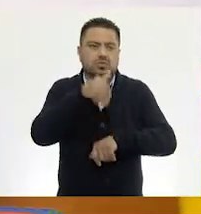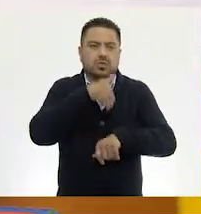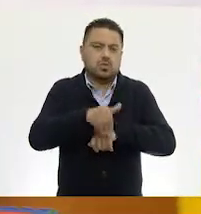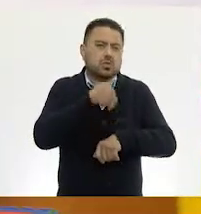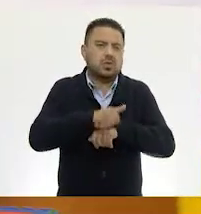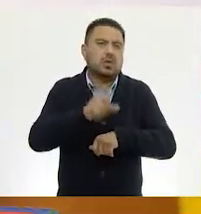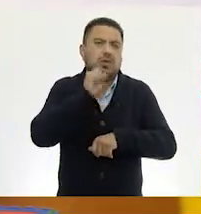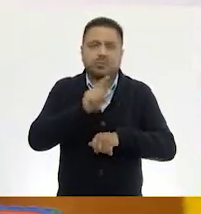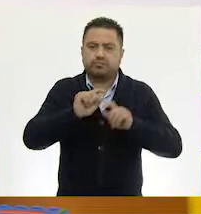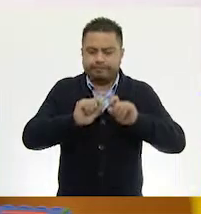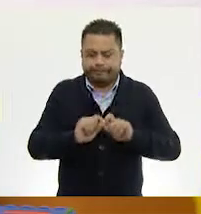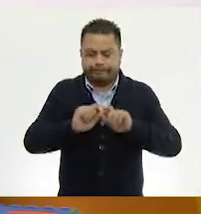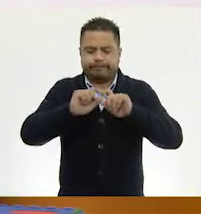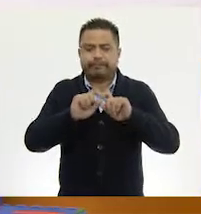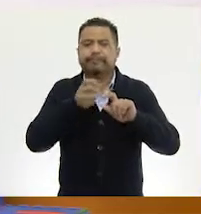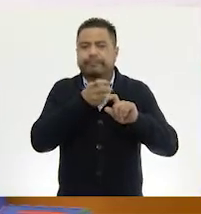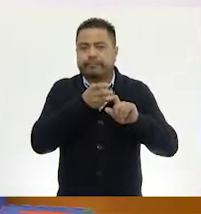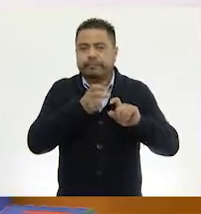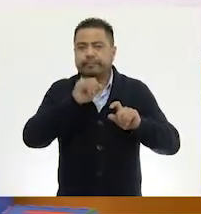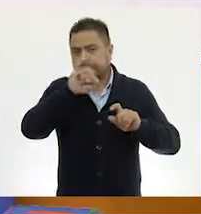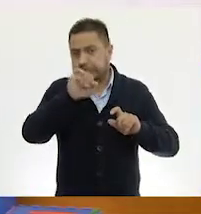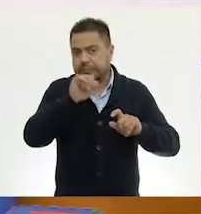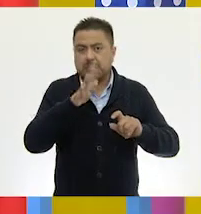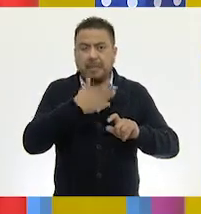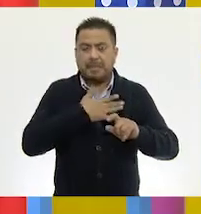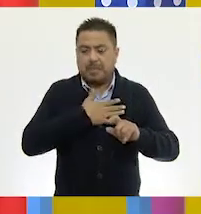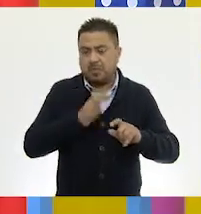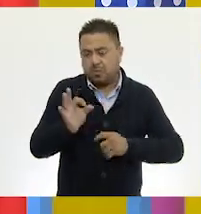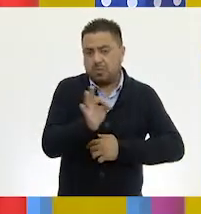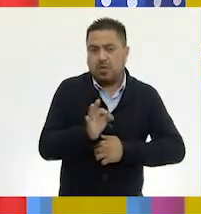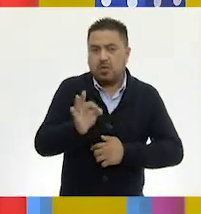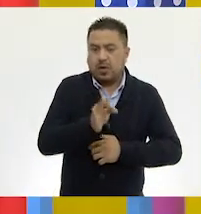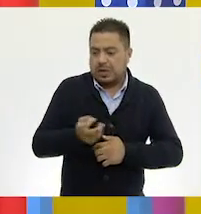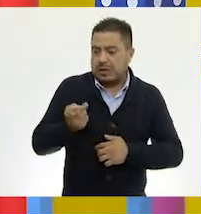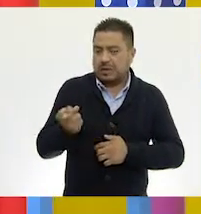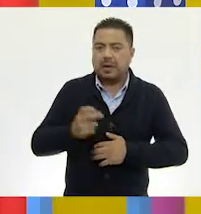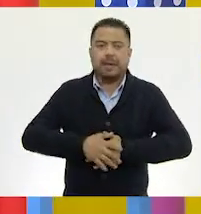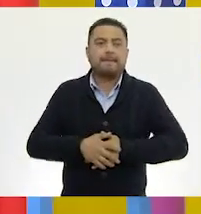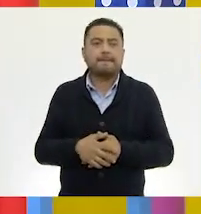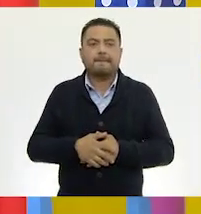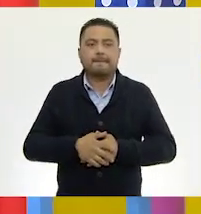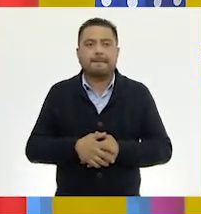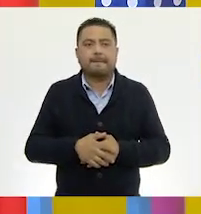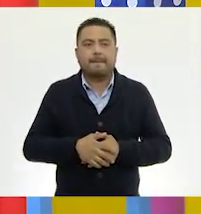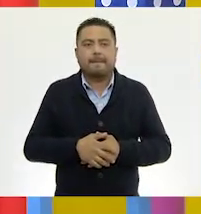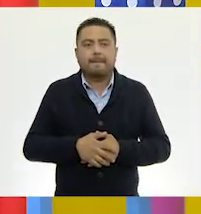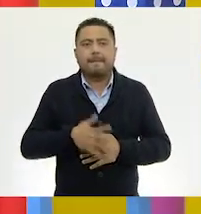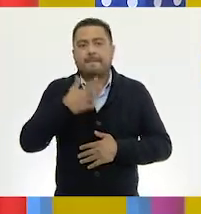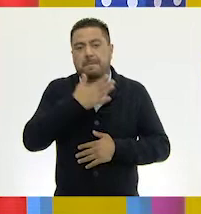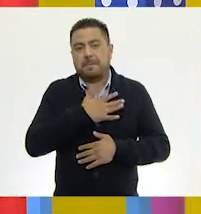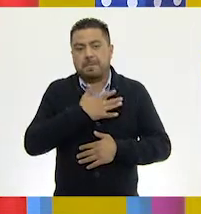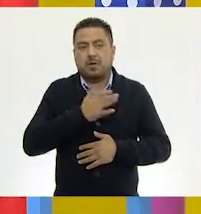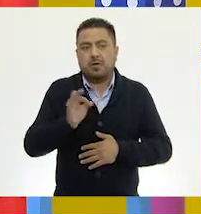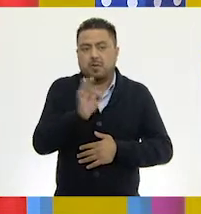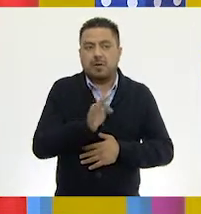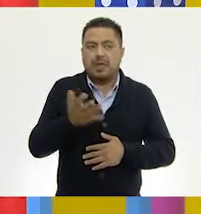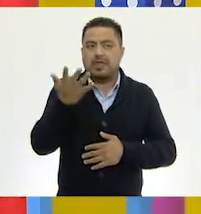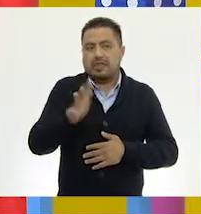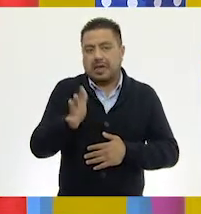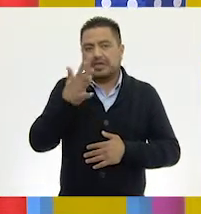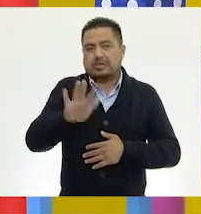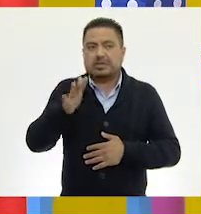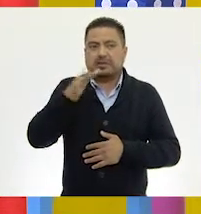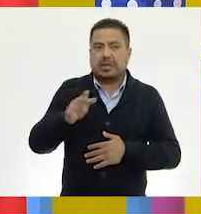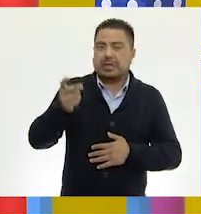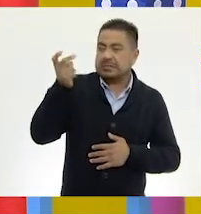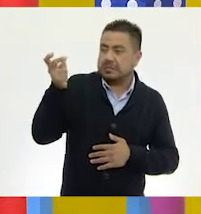mi montón. Muy bien. Aquí están mis monedas. Muy bien. Aquí están mis monedas de 10 pesos.